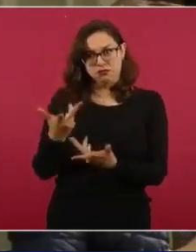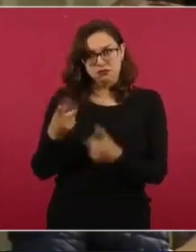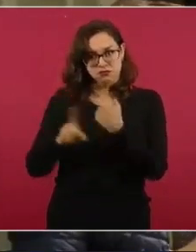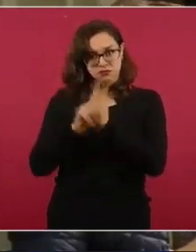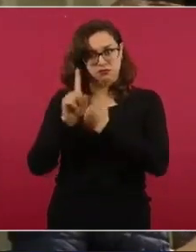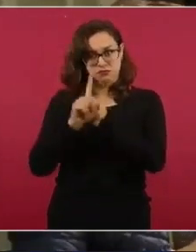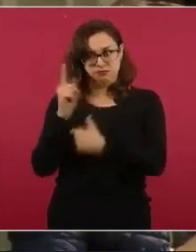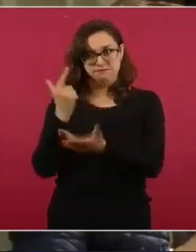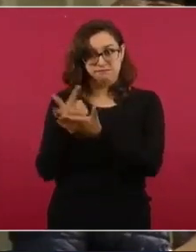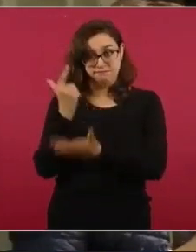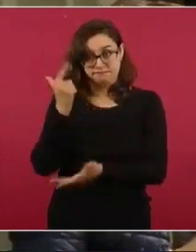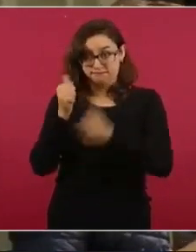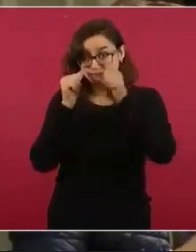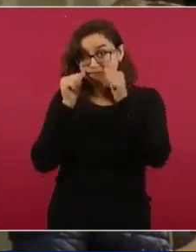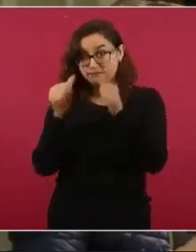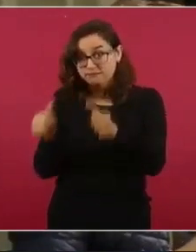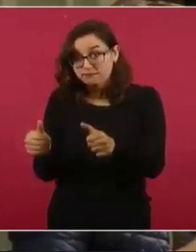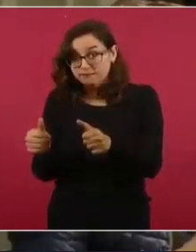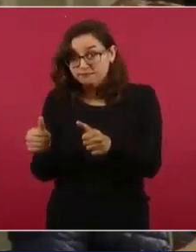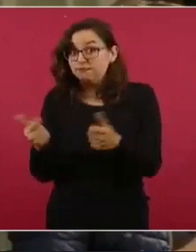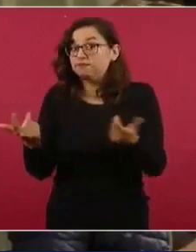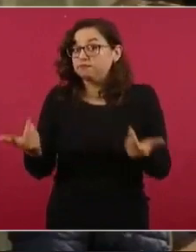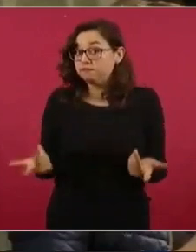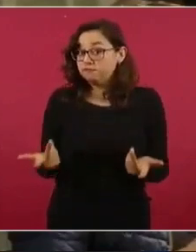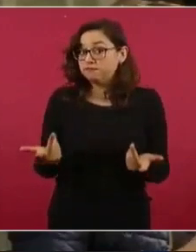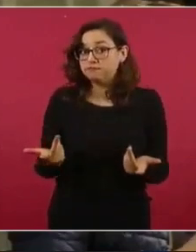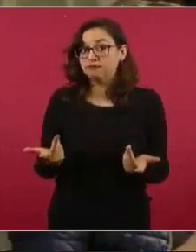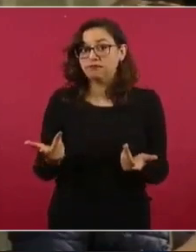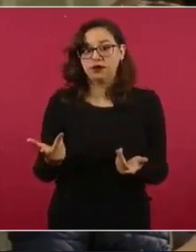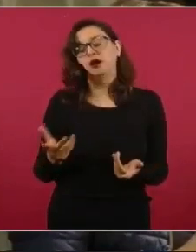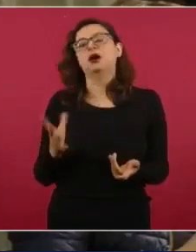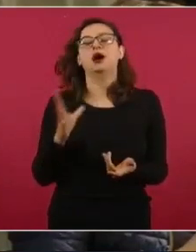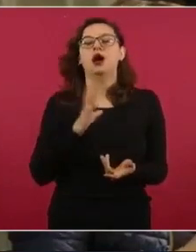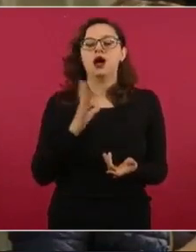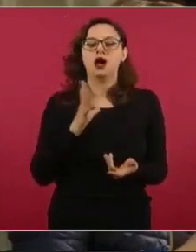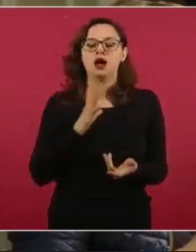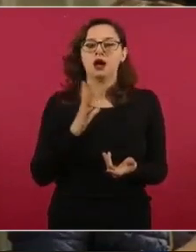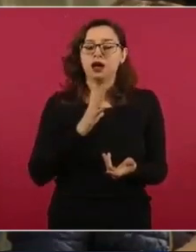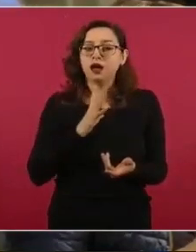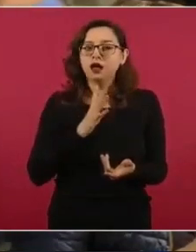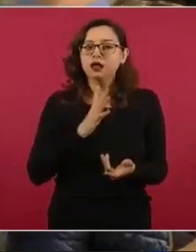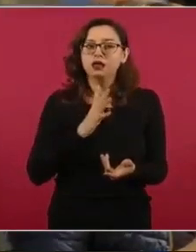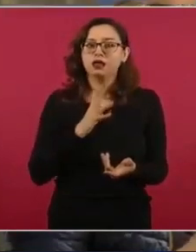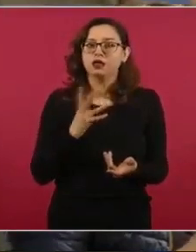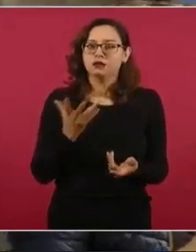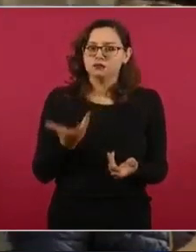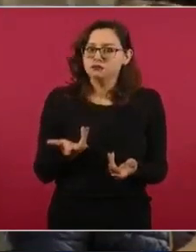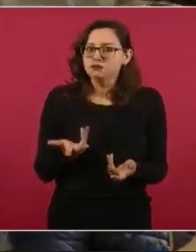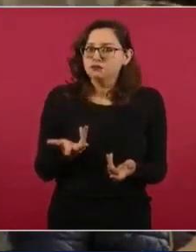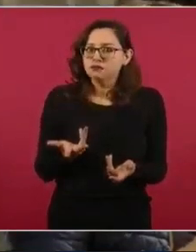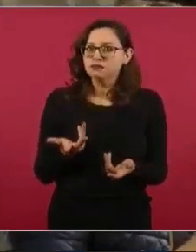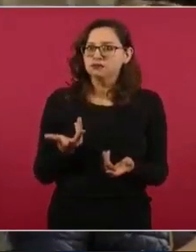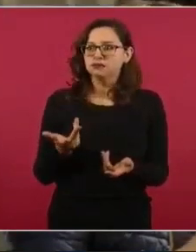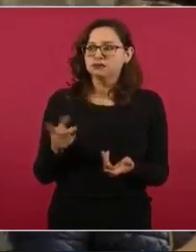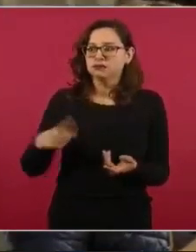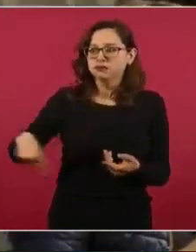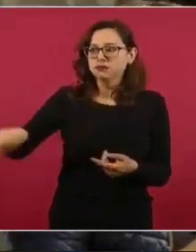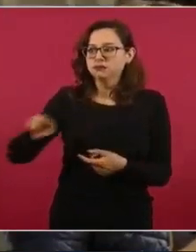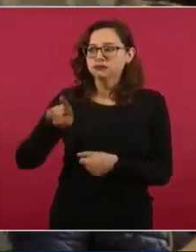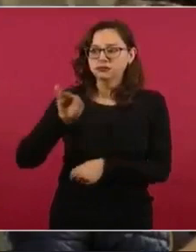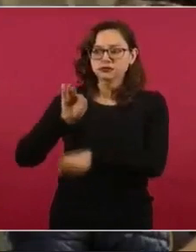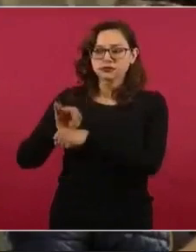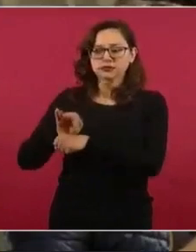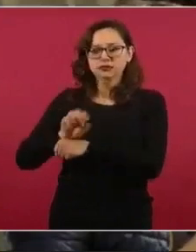que si habrá voluntad política para intervenir en favor de los ferrocarrileros y exferrocarrileros